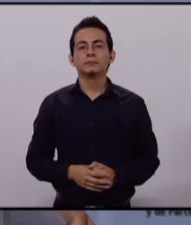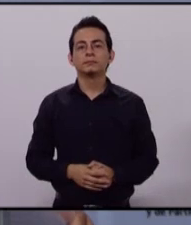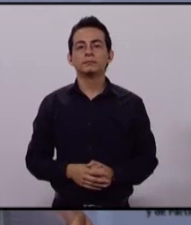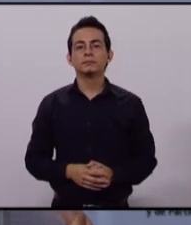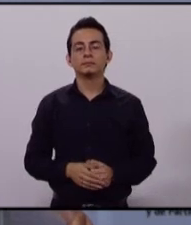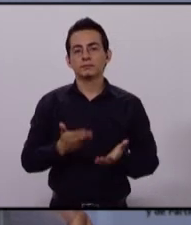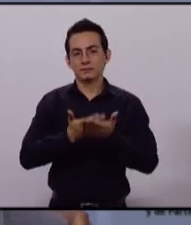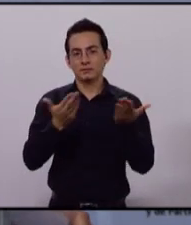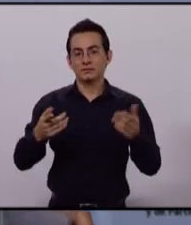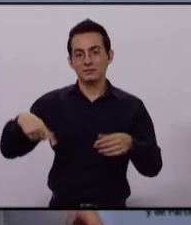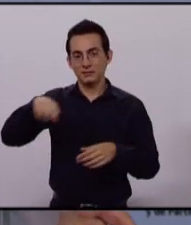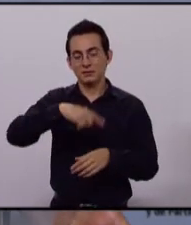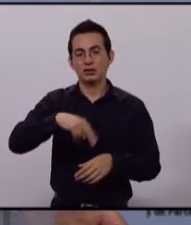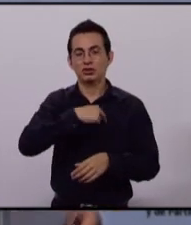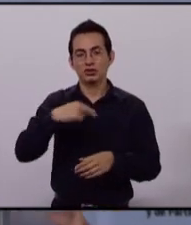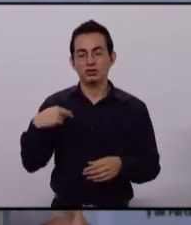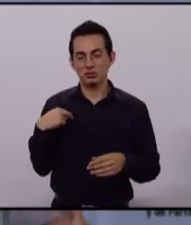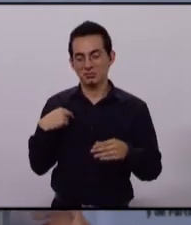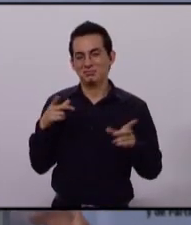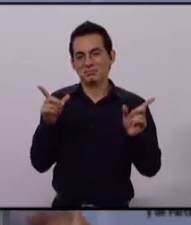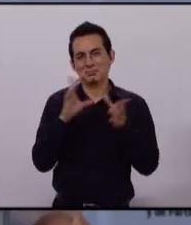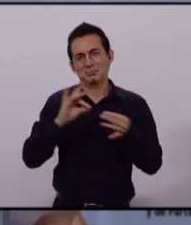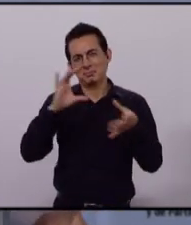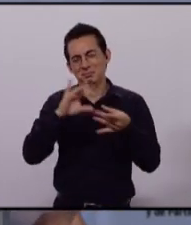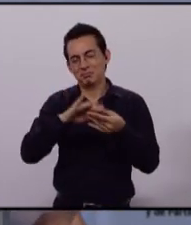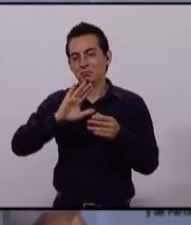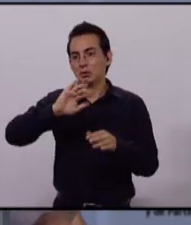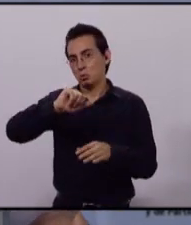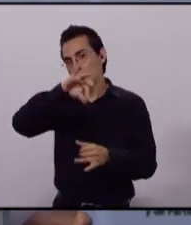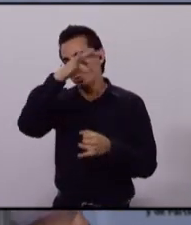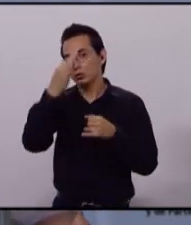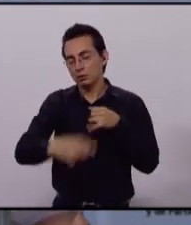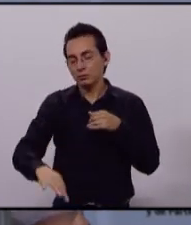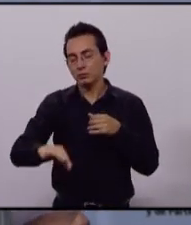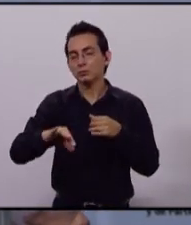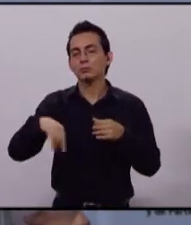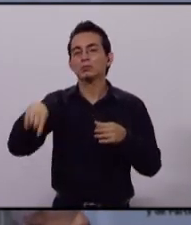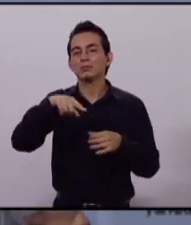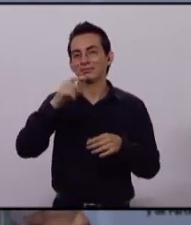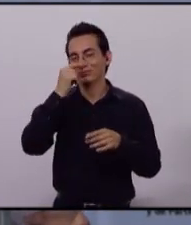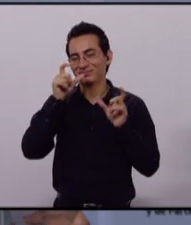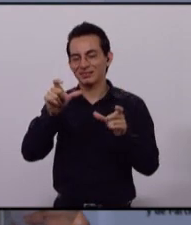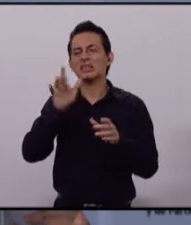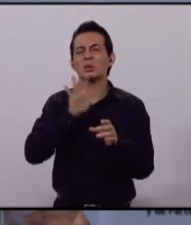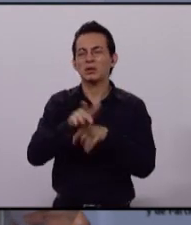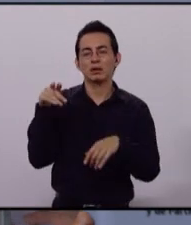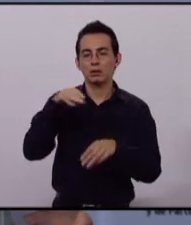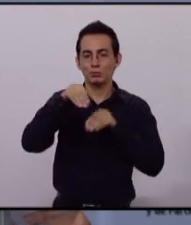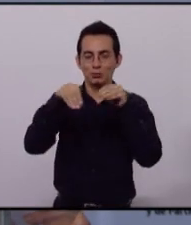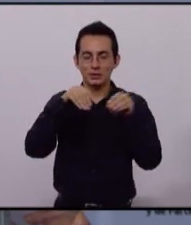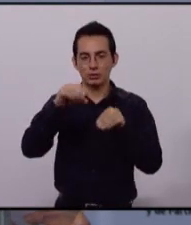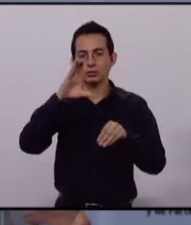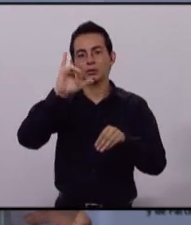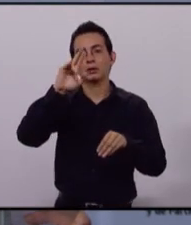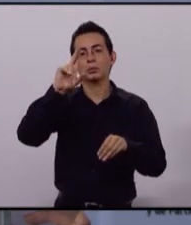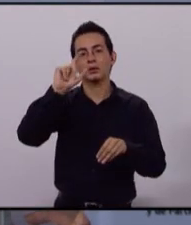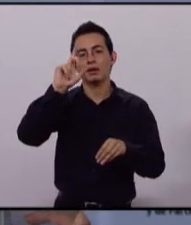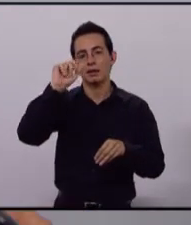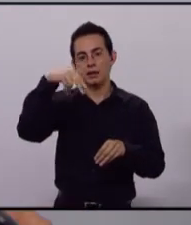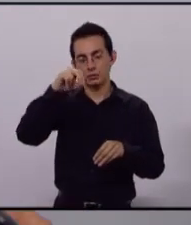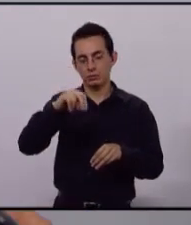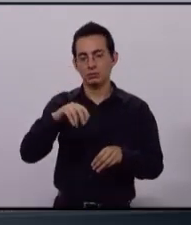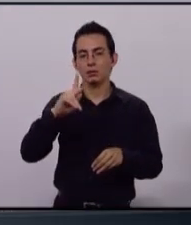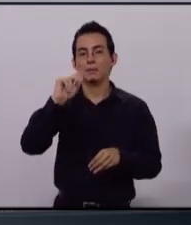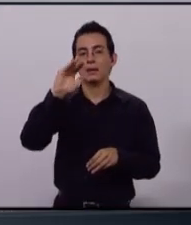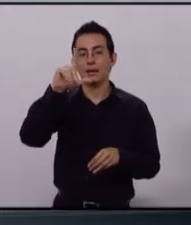Cerramos esta ronda de presentación de propuestas en materia de seguridad pública con el candidato de Movimiento Ciudadano, Pablo Lemus.